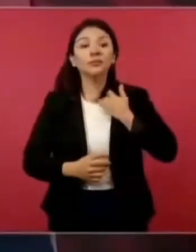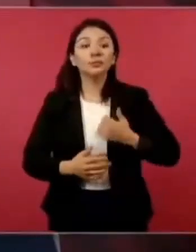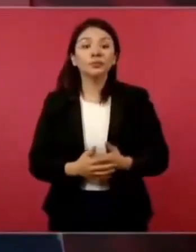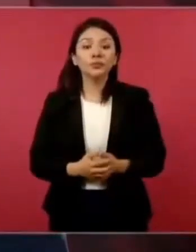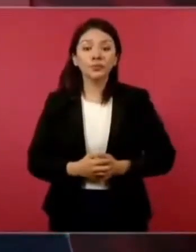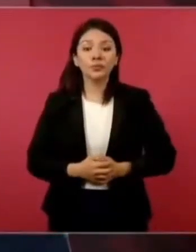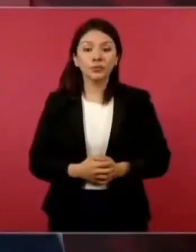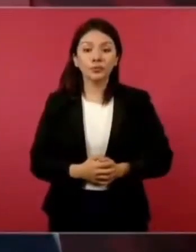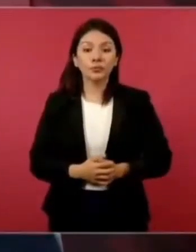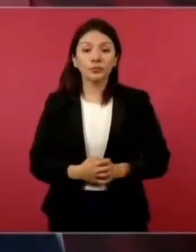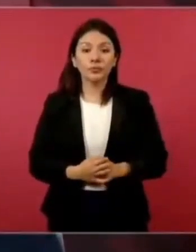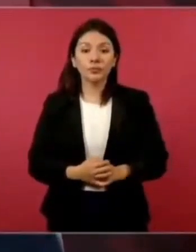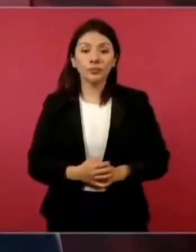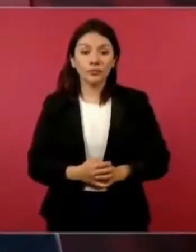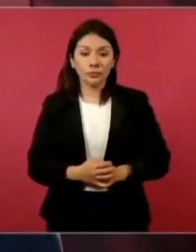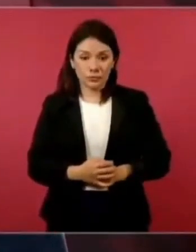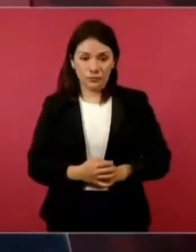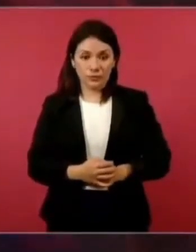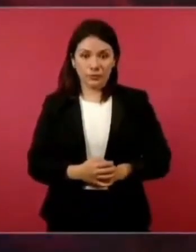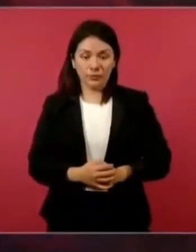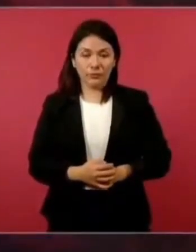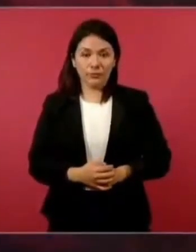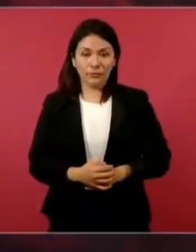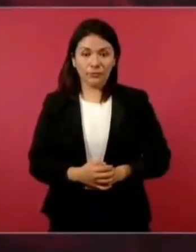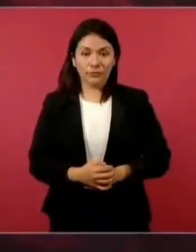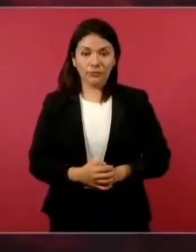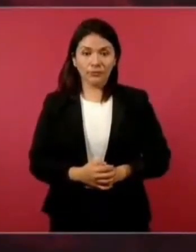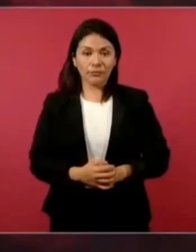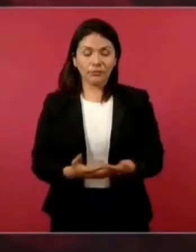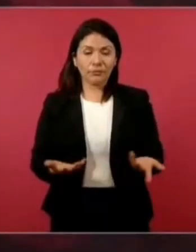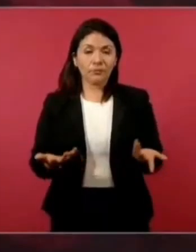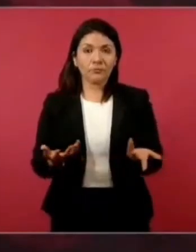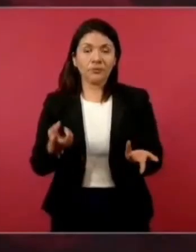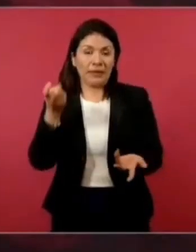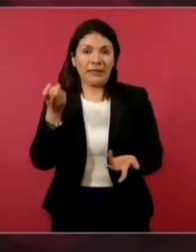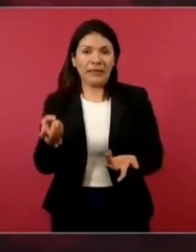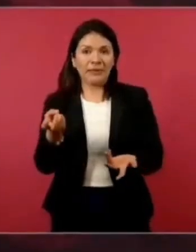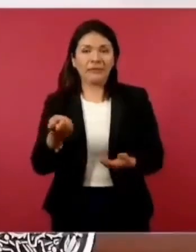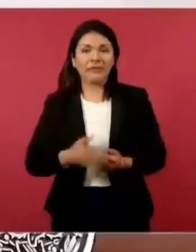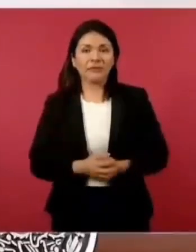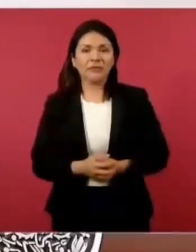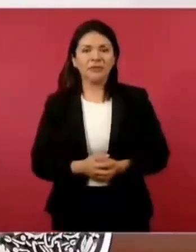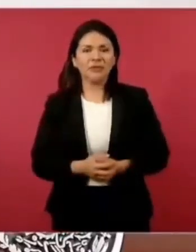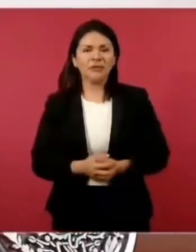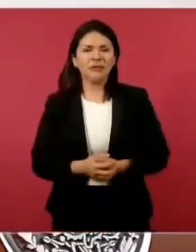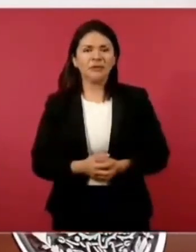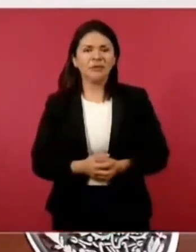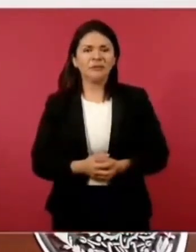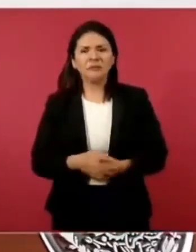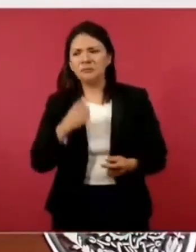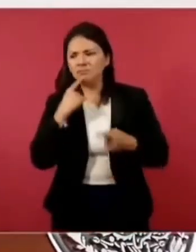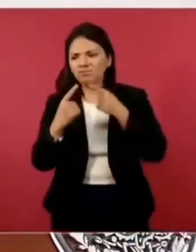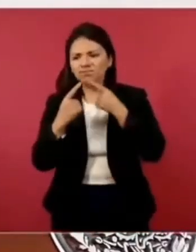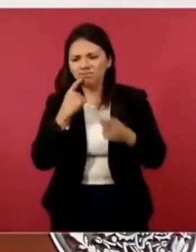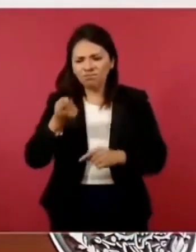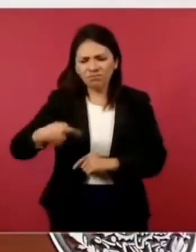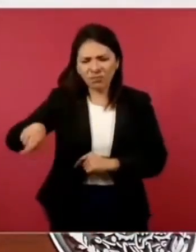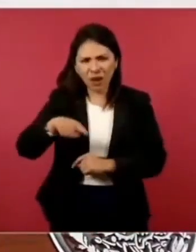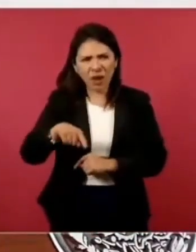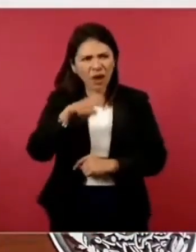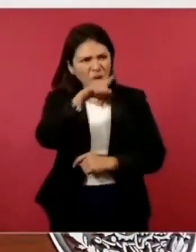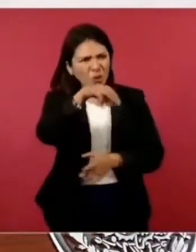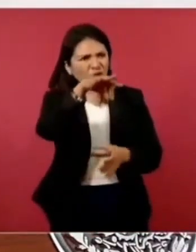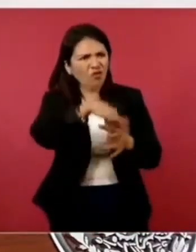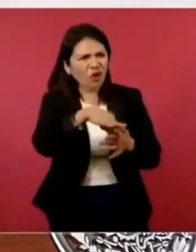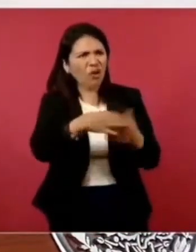Este… Salió ahí. Bueno, ¿y por qué votaron?